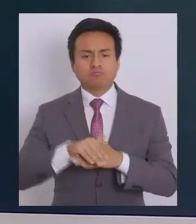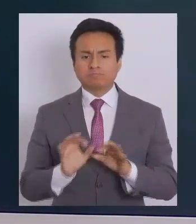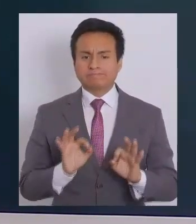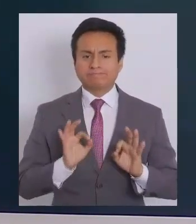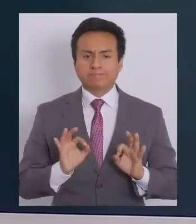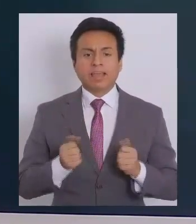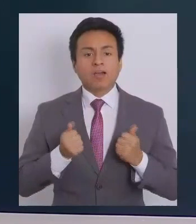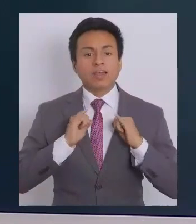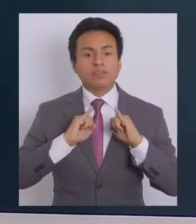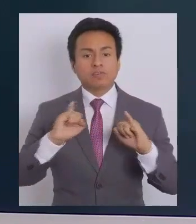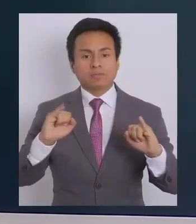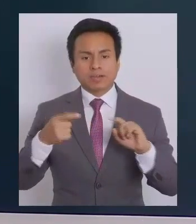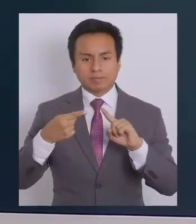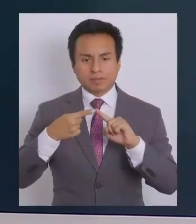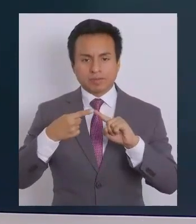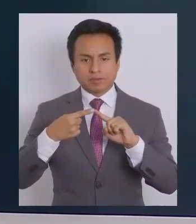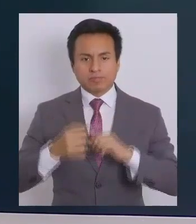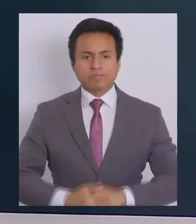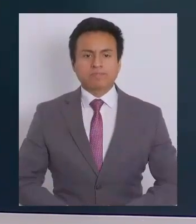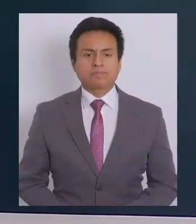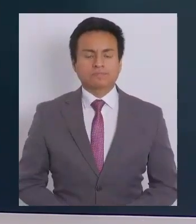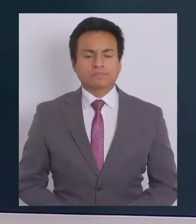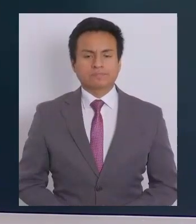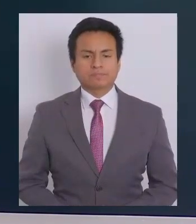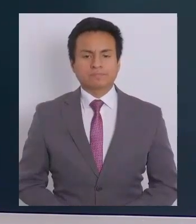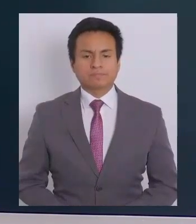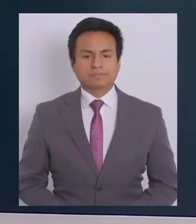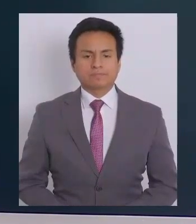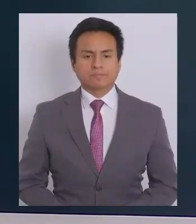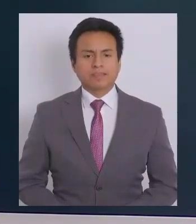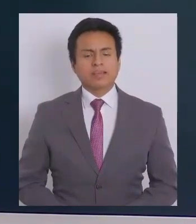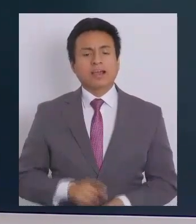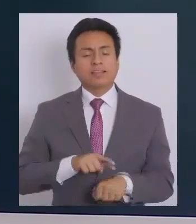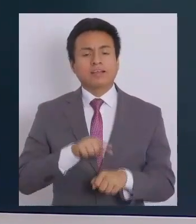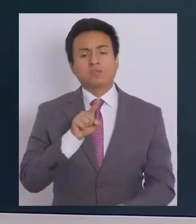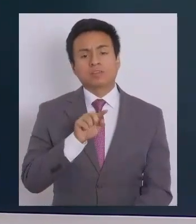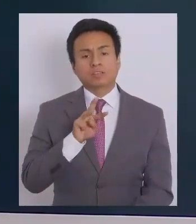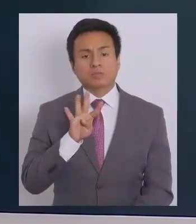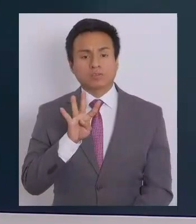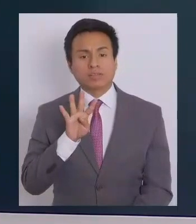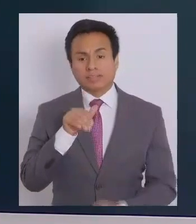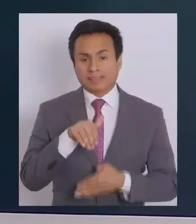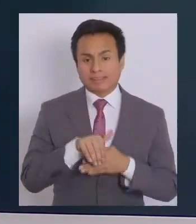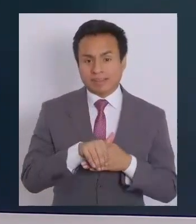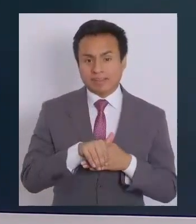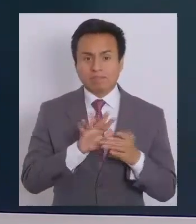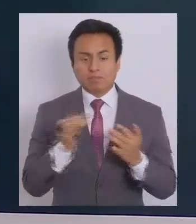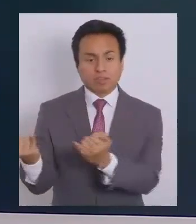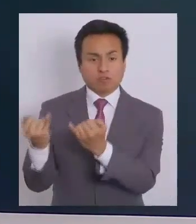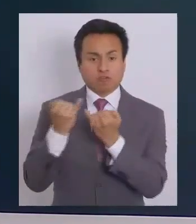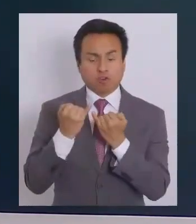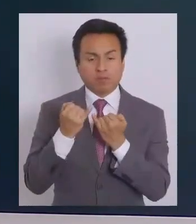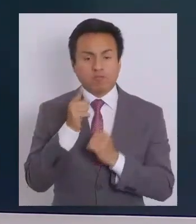quiero informar, en primer lugar, que hasta las 13.34 horas, que es el informe que tenemos